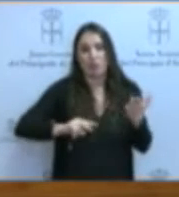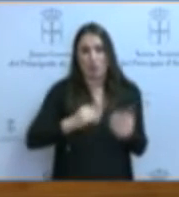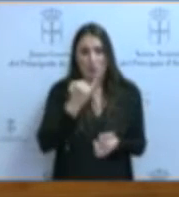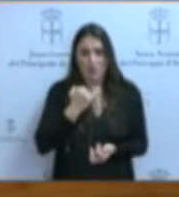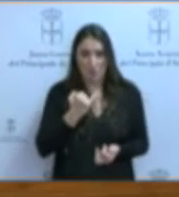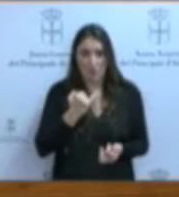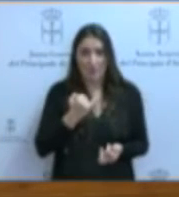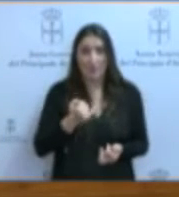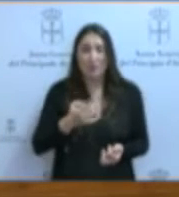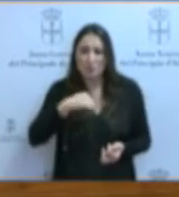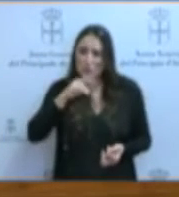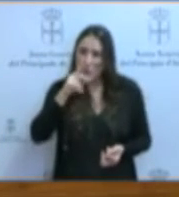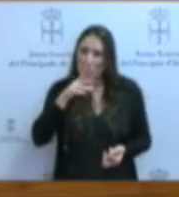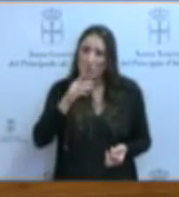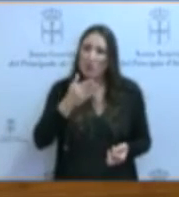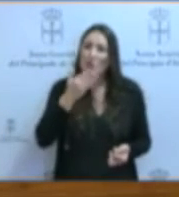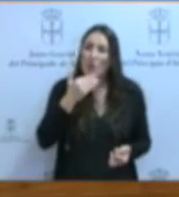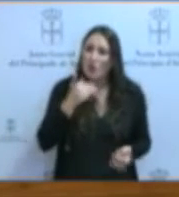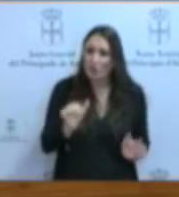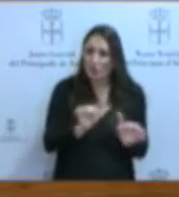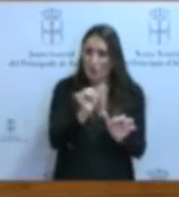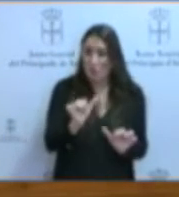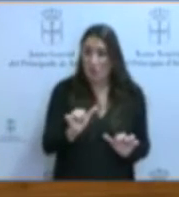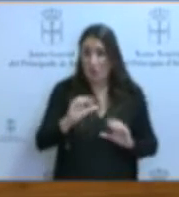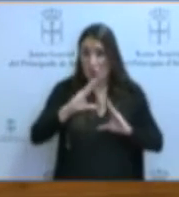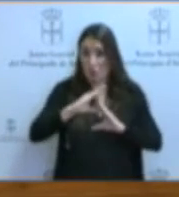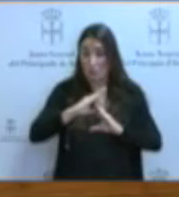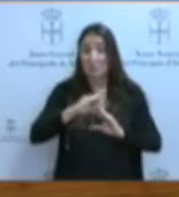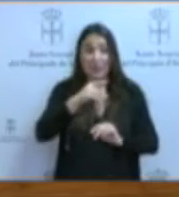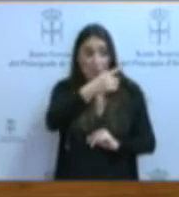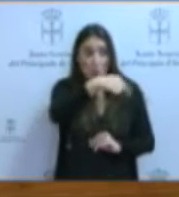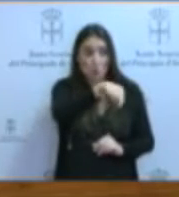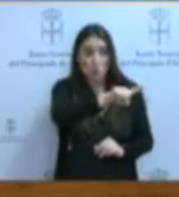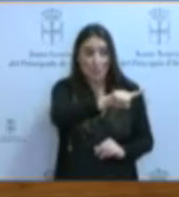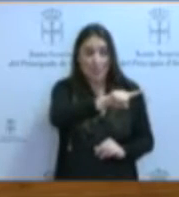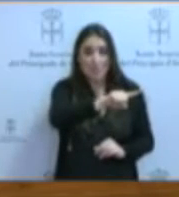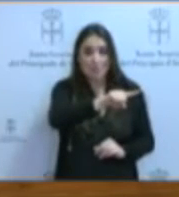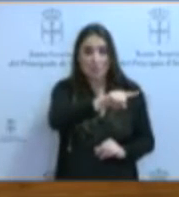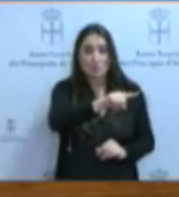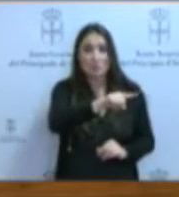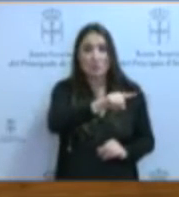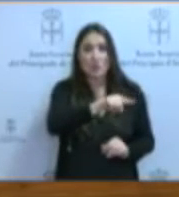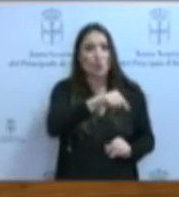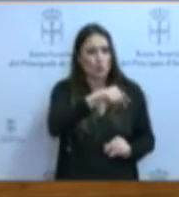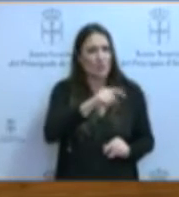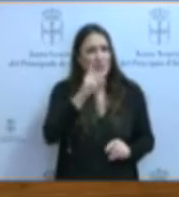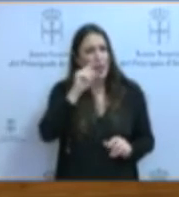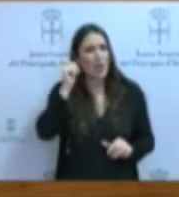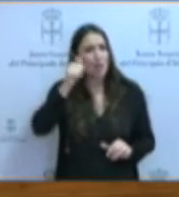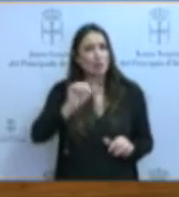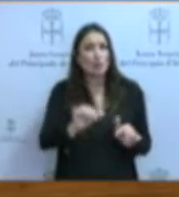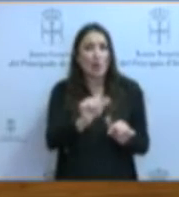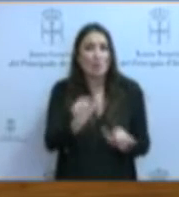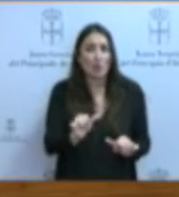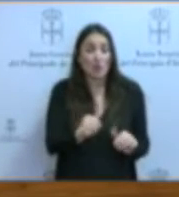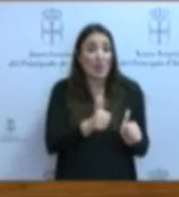preocupación porque conocemos el modelo de la Comunidad de Madrid, donde ustedes han implantado durante muchos años un modelo en el cual los